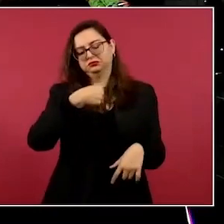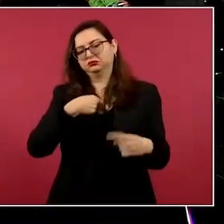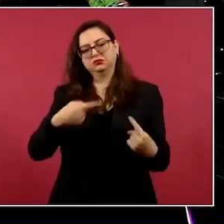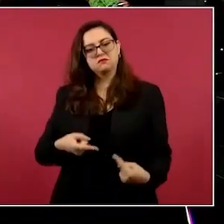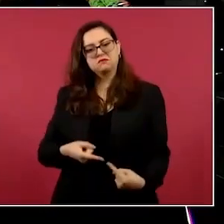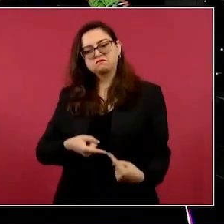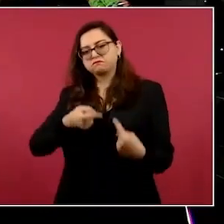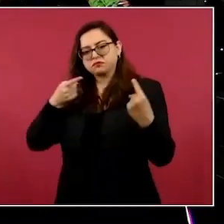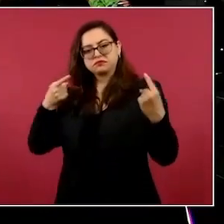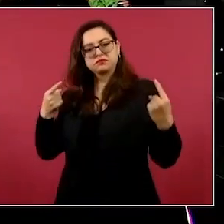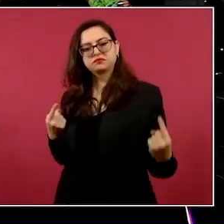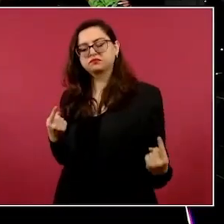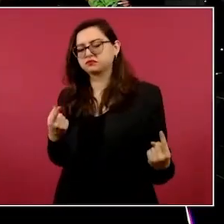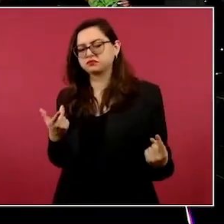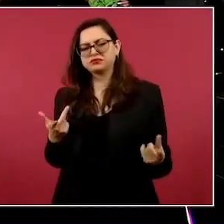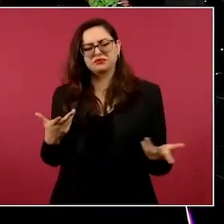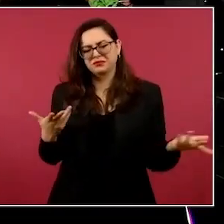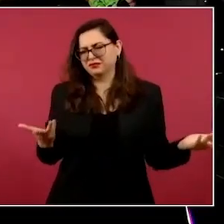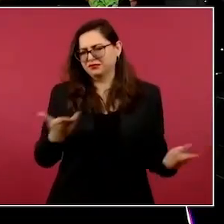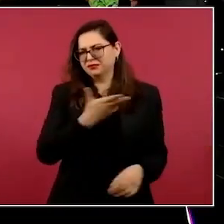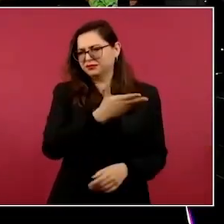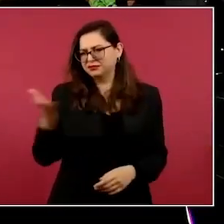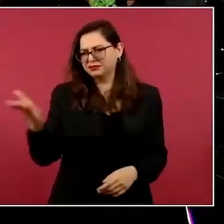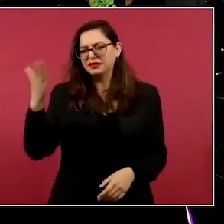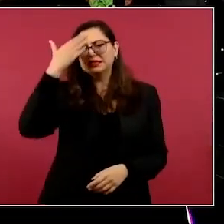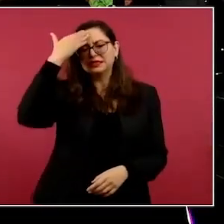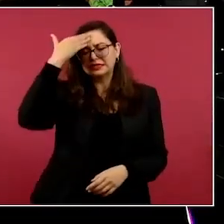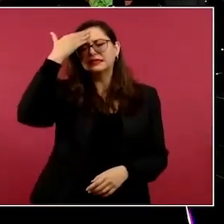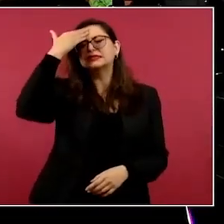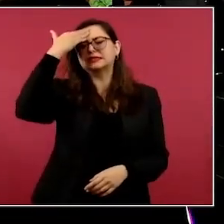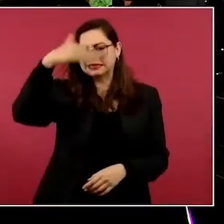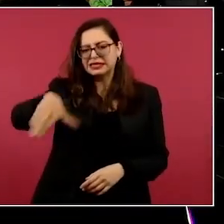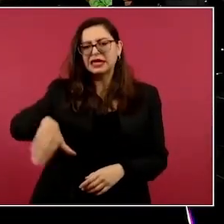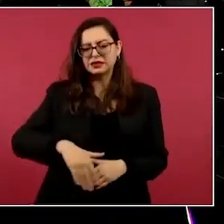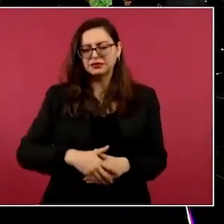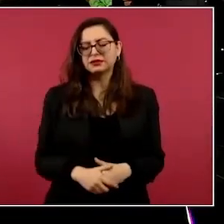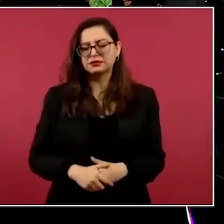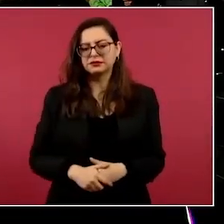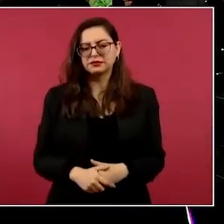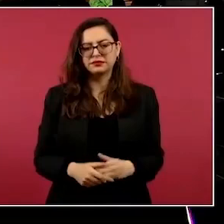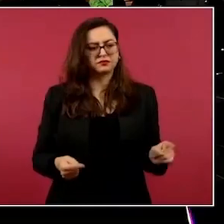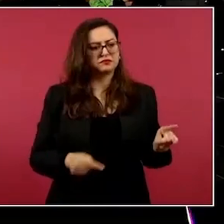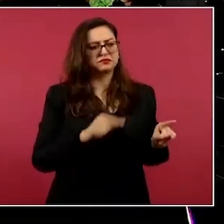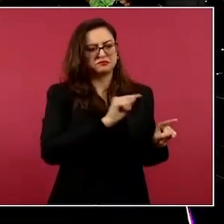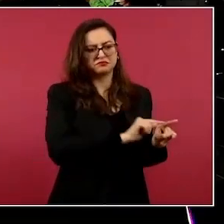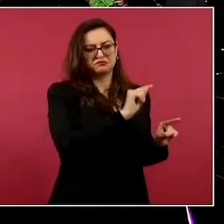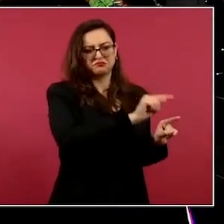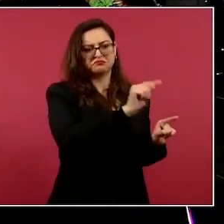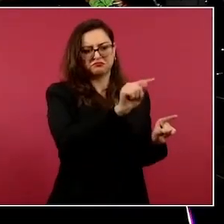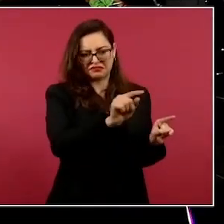entre los que está, y lo digo con mucho respeto, Ciro,